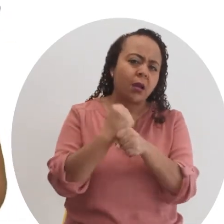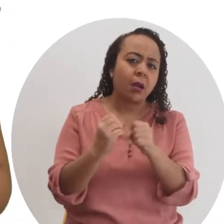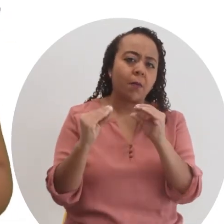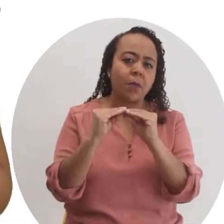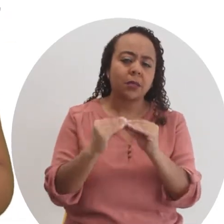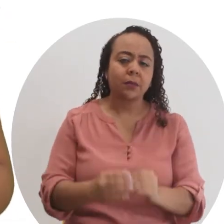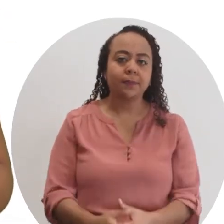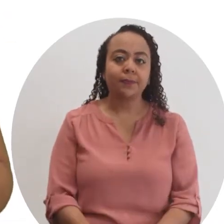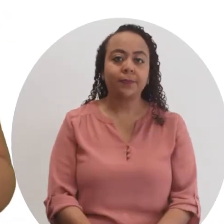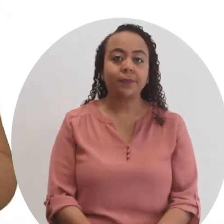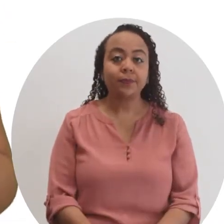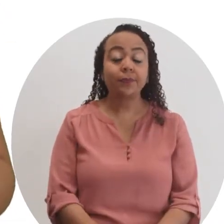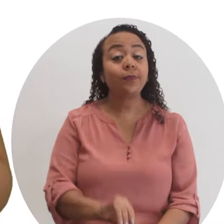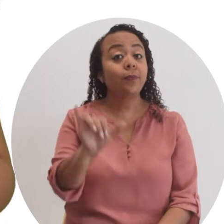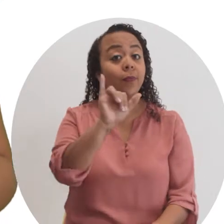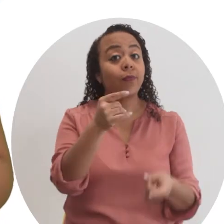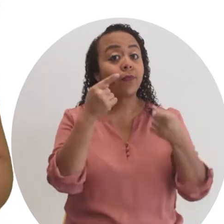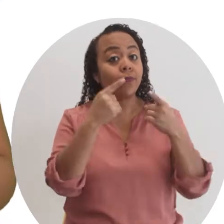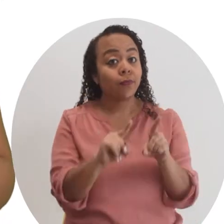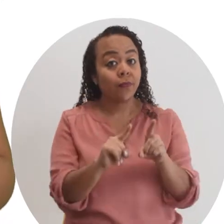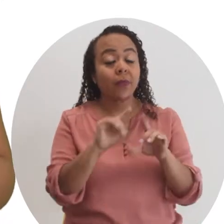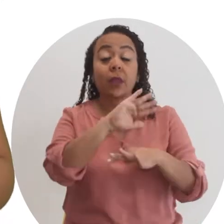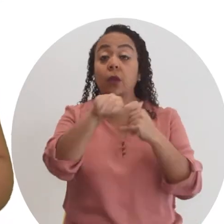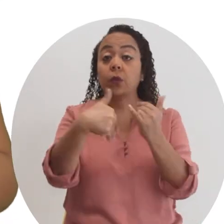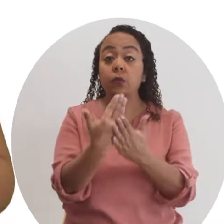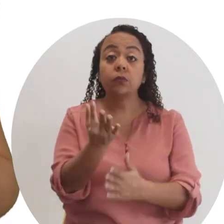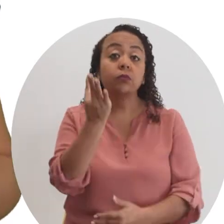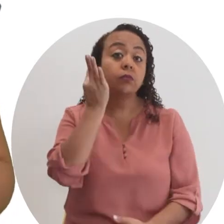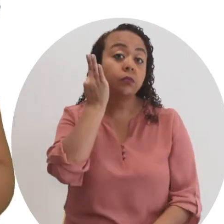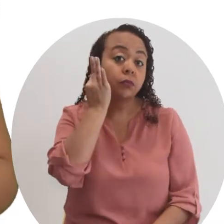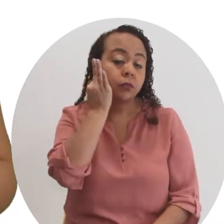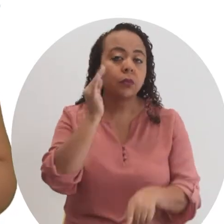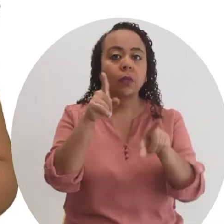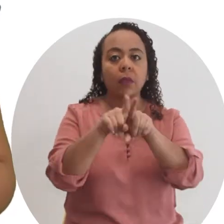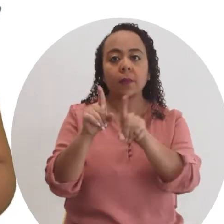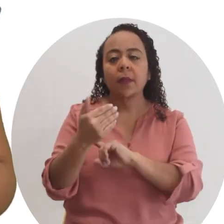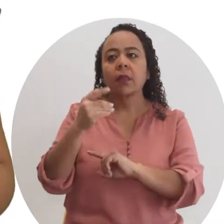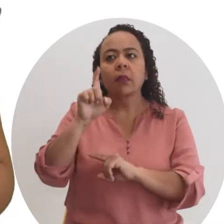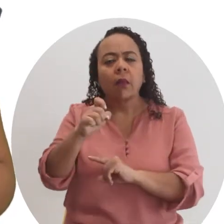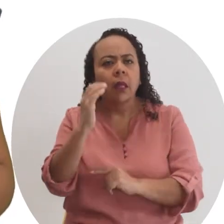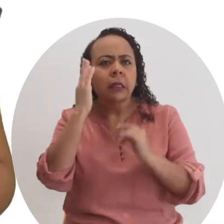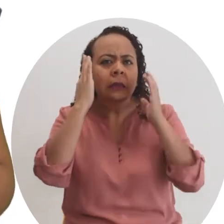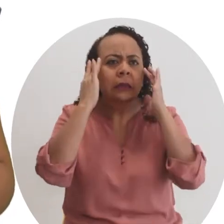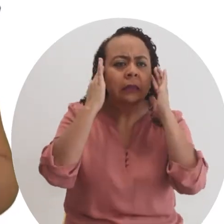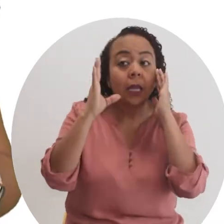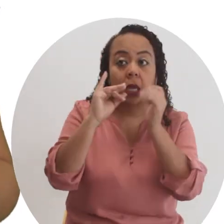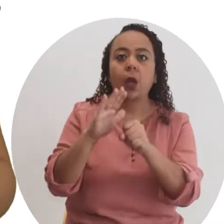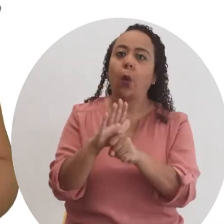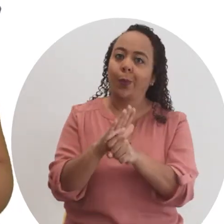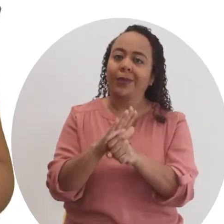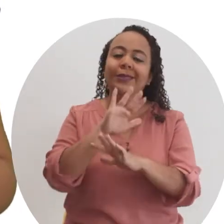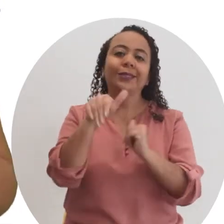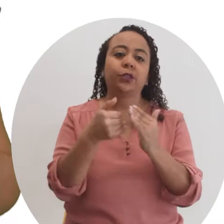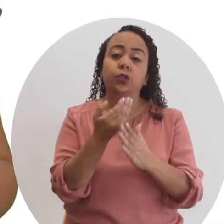tareas más. Así como le pasa a prácticamente todas las mujeres, además de tener que preocuparse y ocuparse entre todo